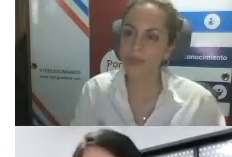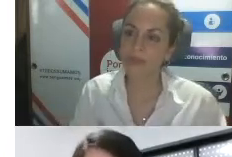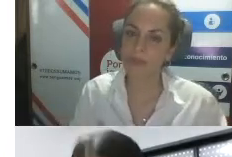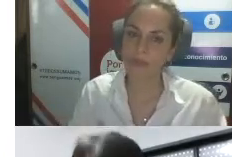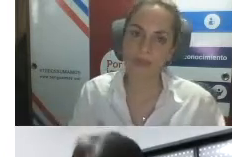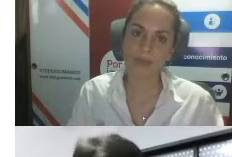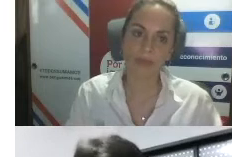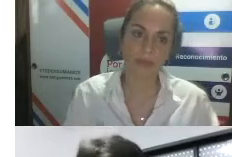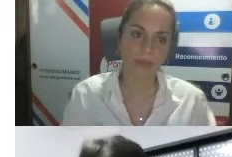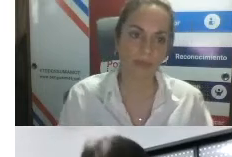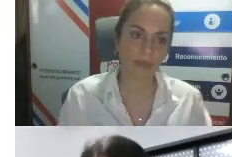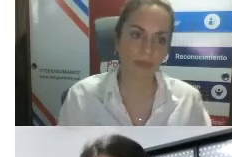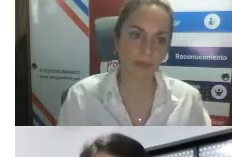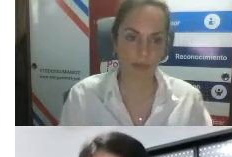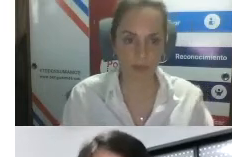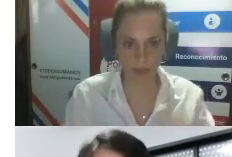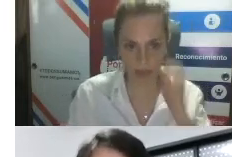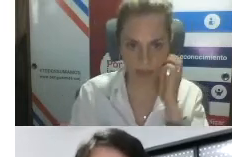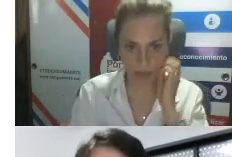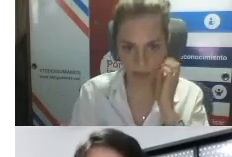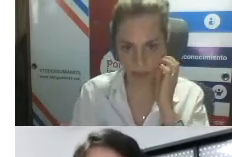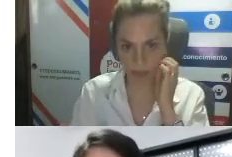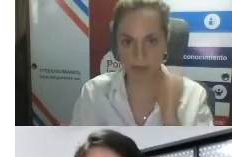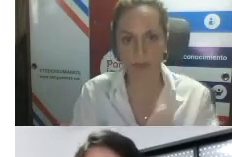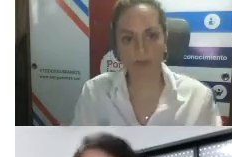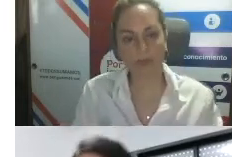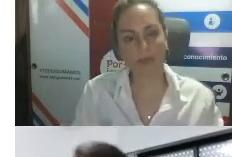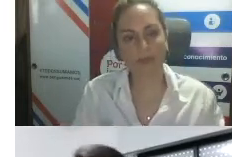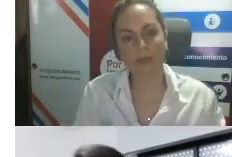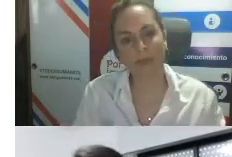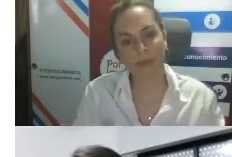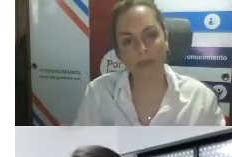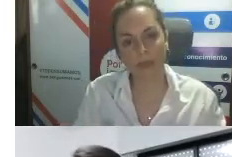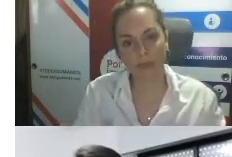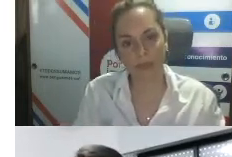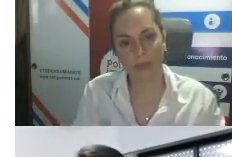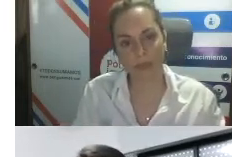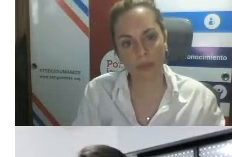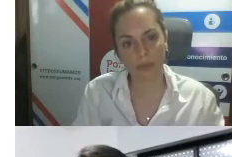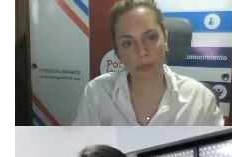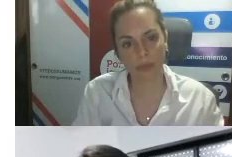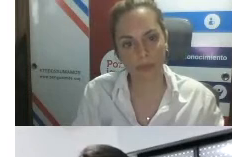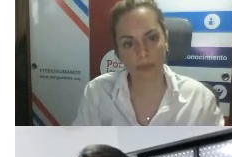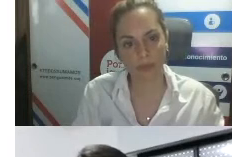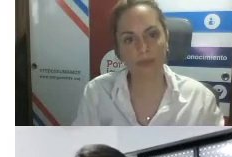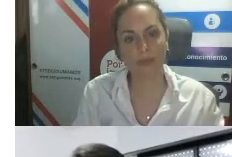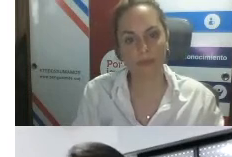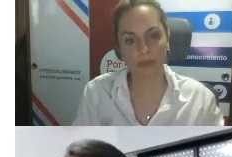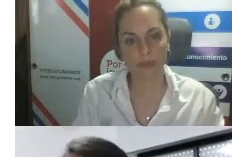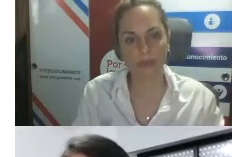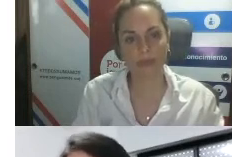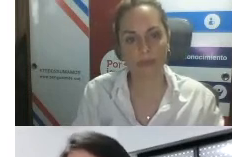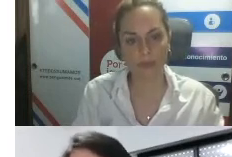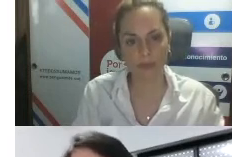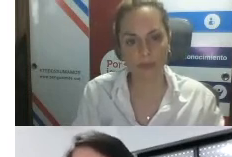que tiene este enfoque de trabajo es por un lado acercarse a la realidad de la producción objetivo en ese sentido